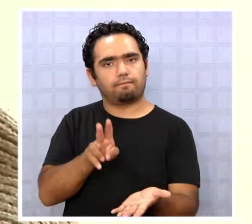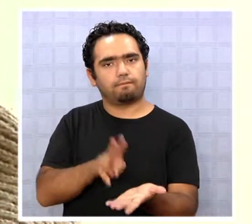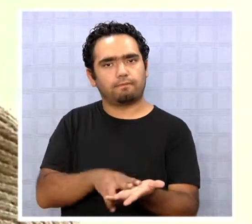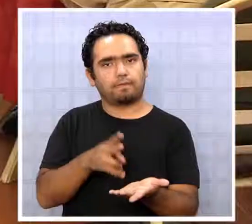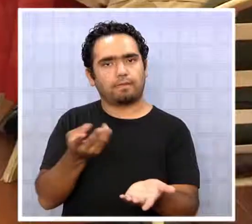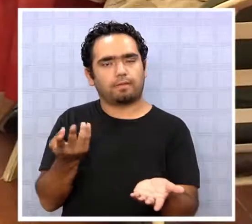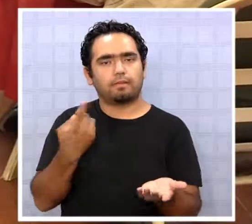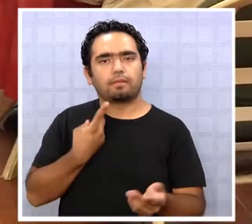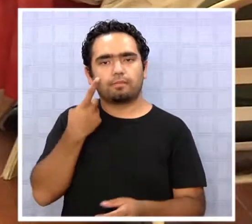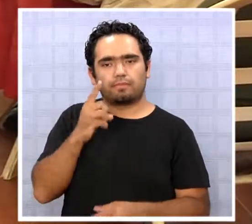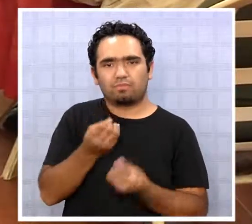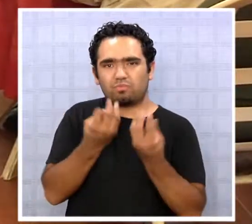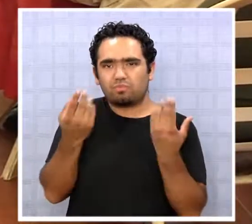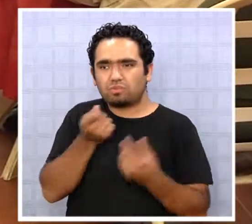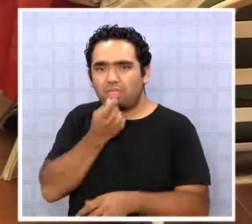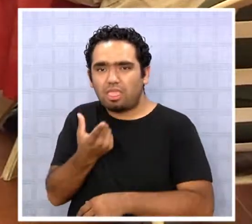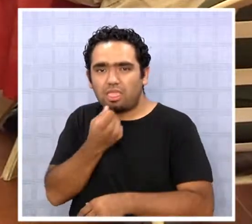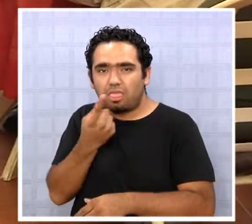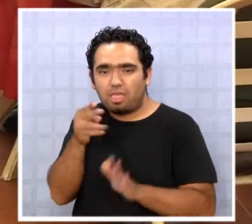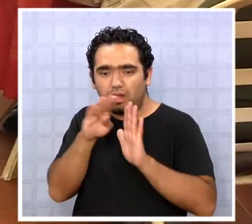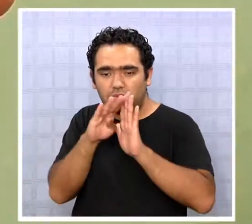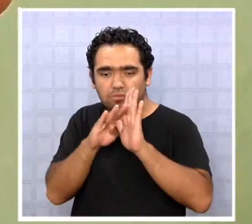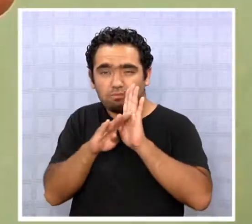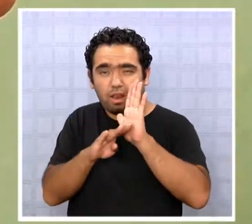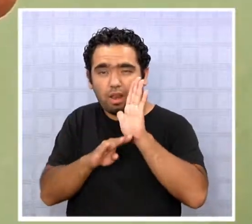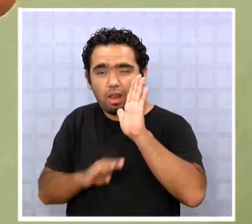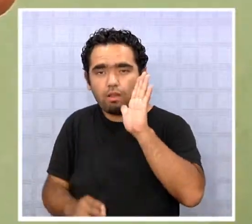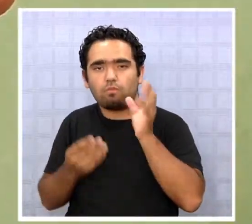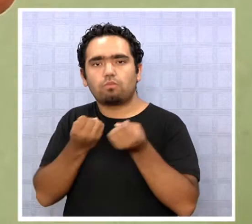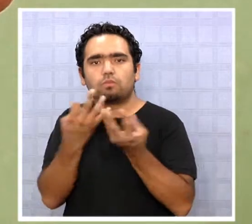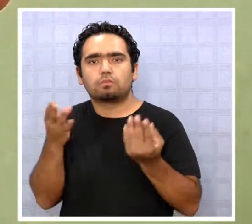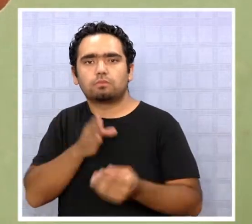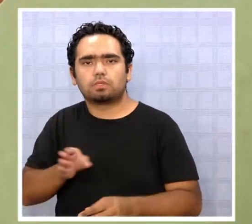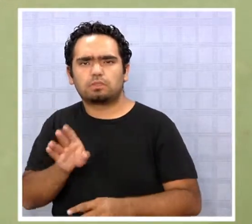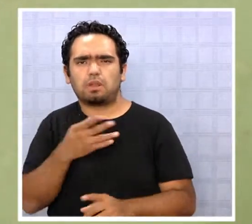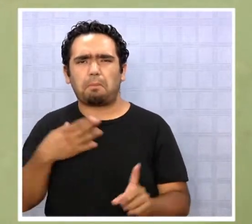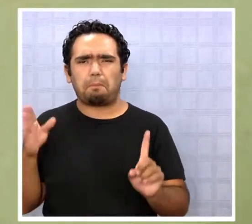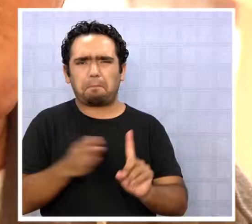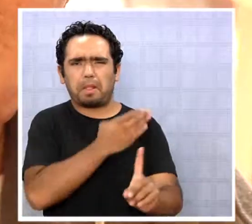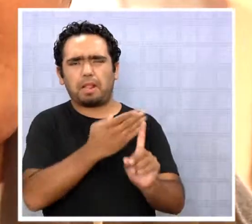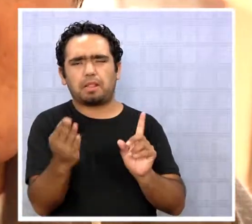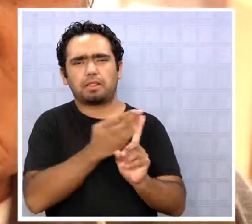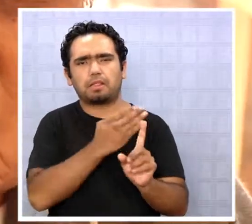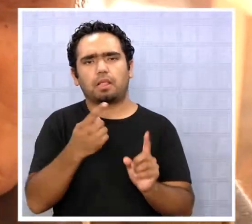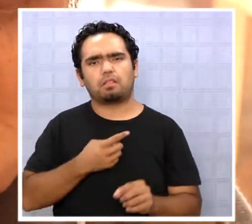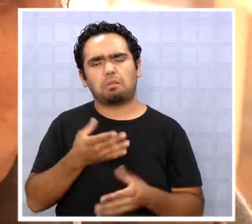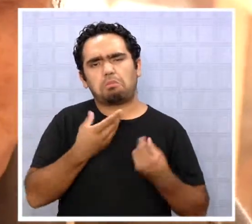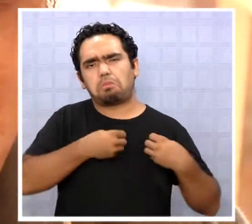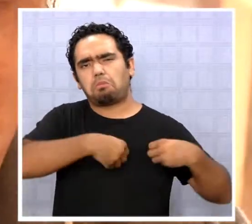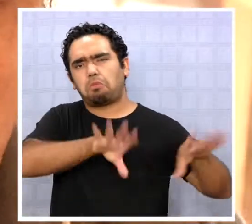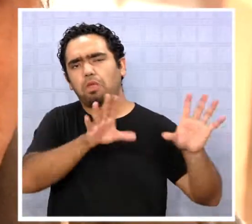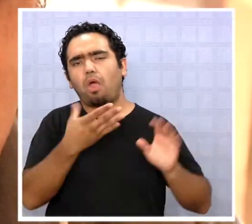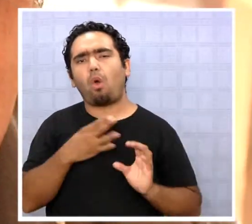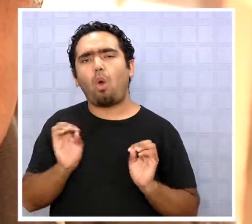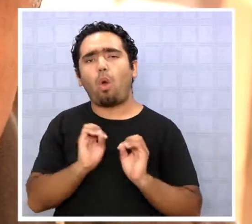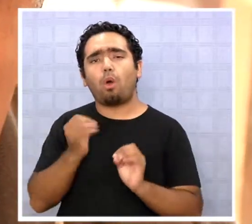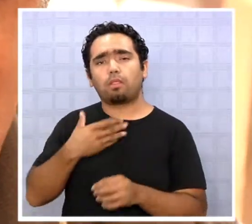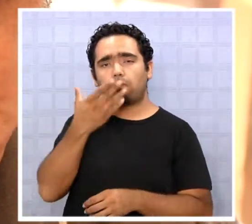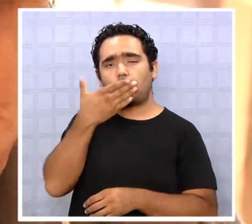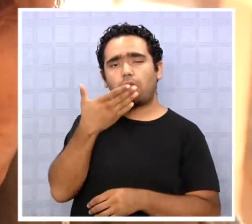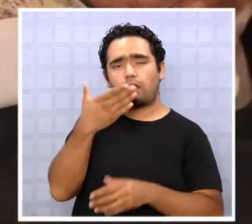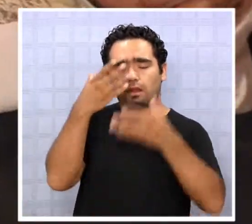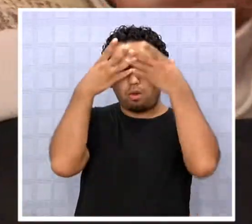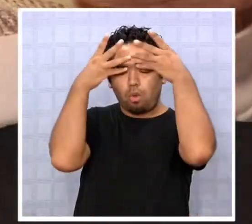de denuncias, son muchos los que maltratan, los descuidan y los olvidan. Lo más fácil enviándolos a hogares de